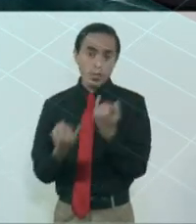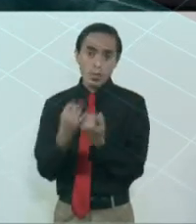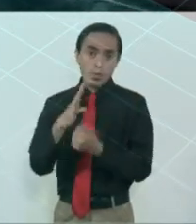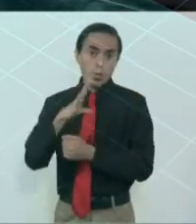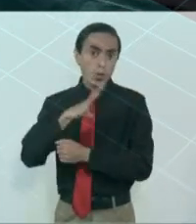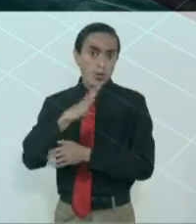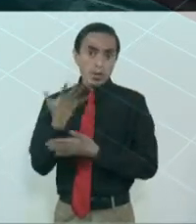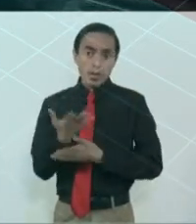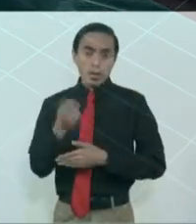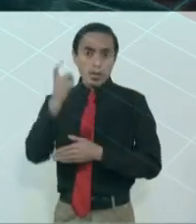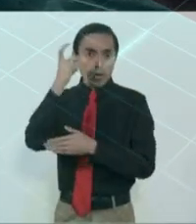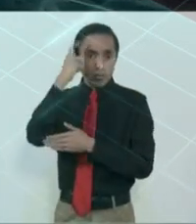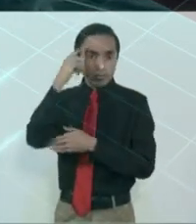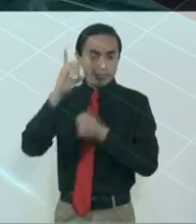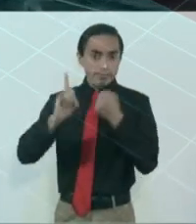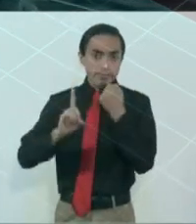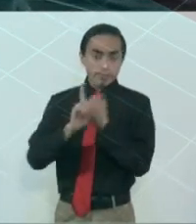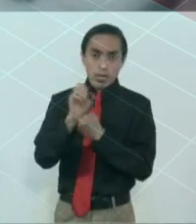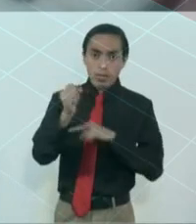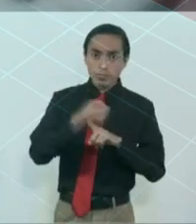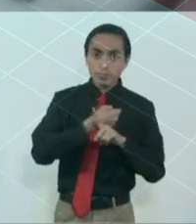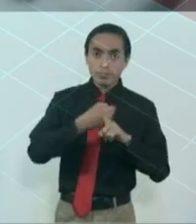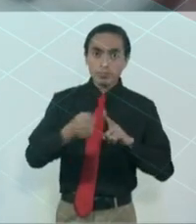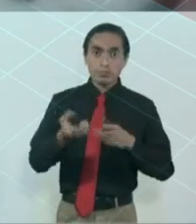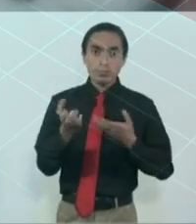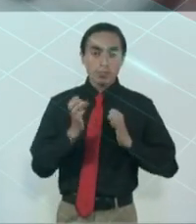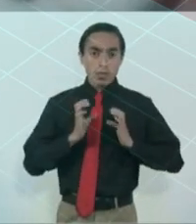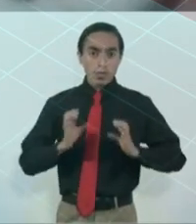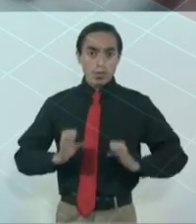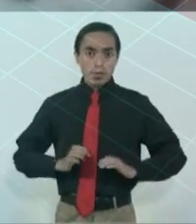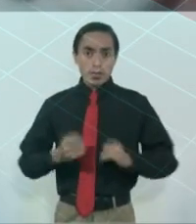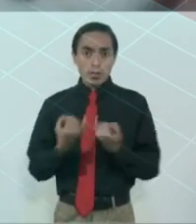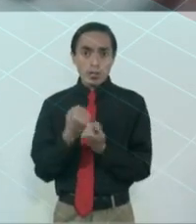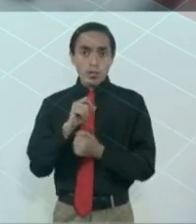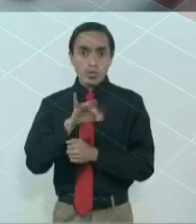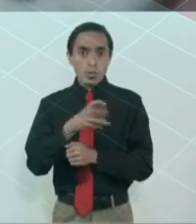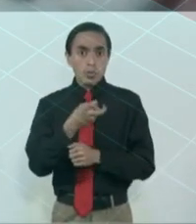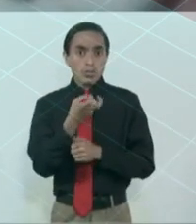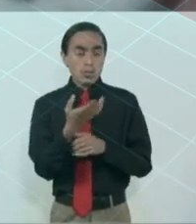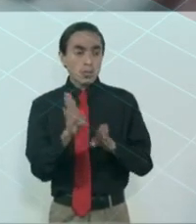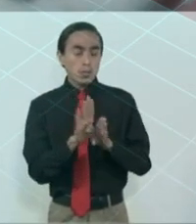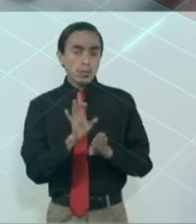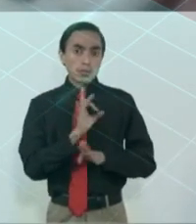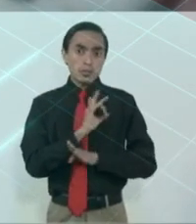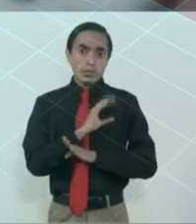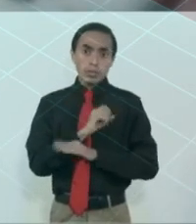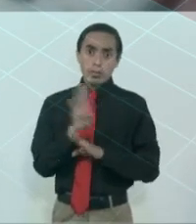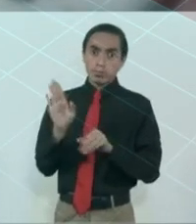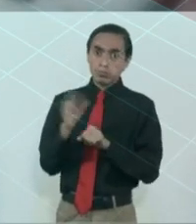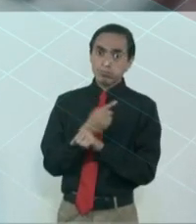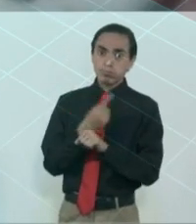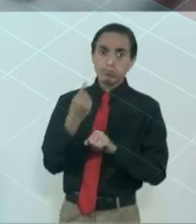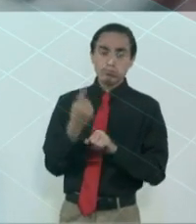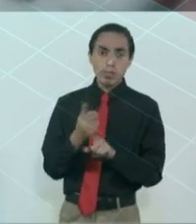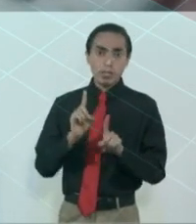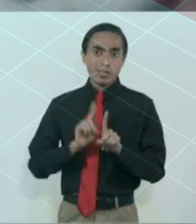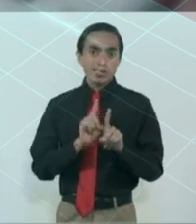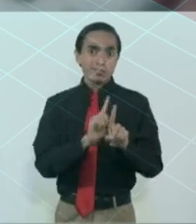psicológica, la intimidación a través de la persecución. Todo esto